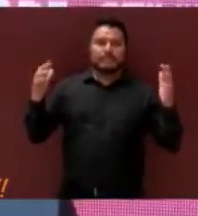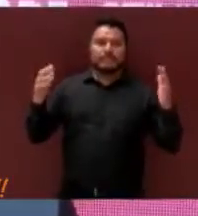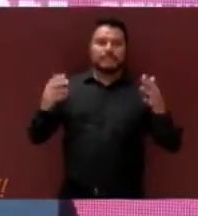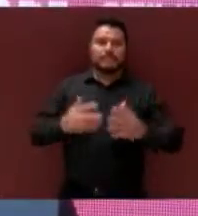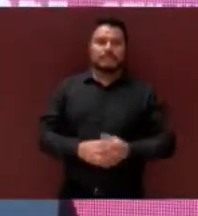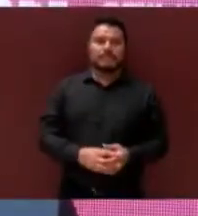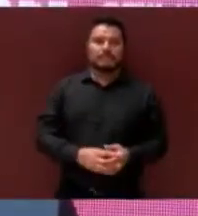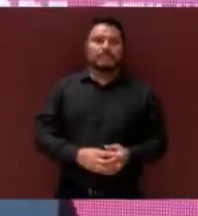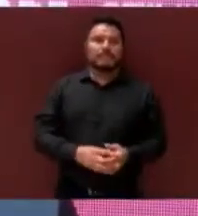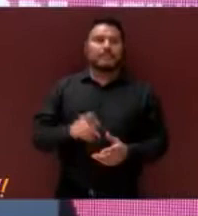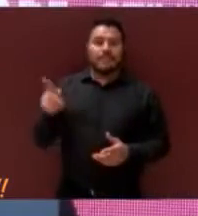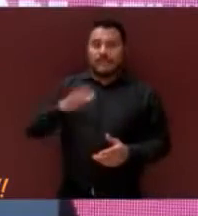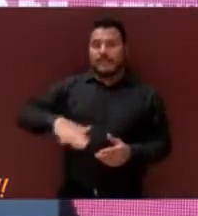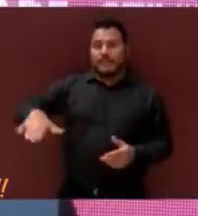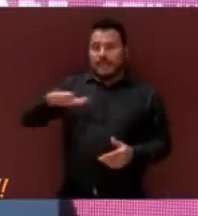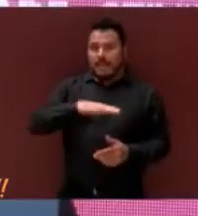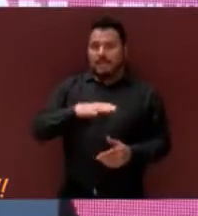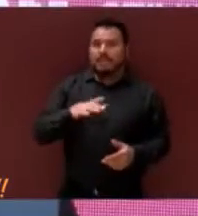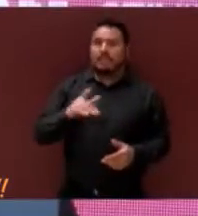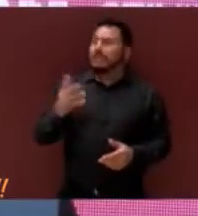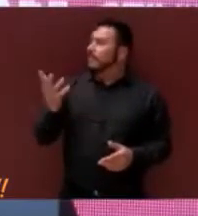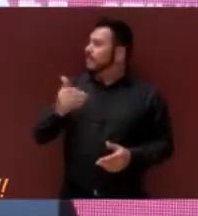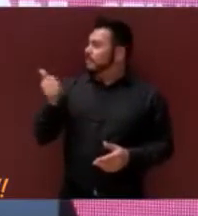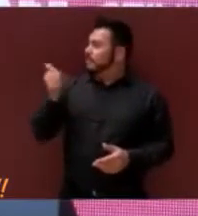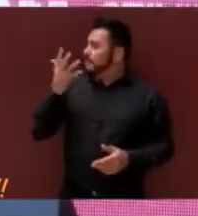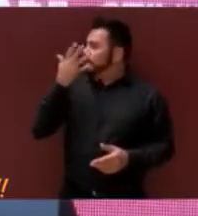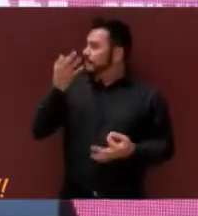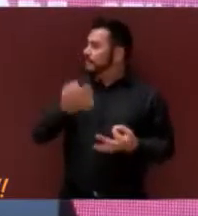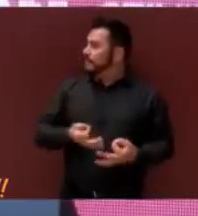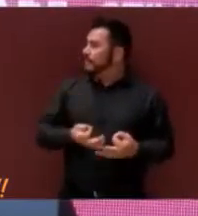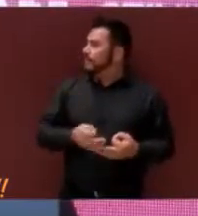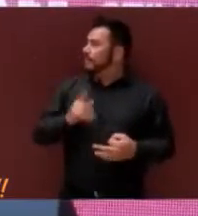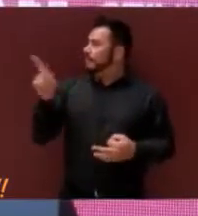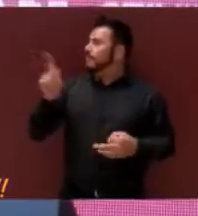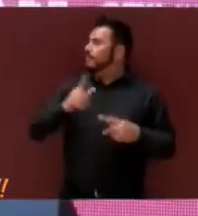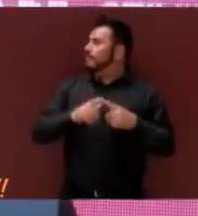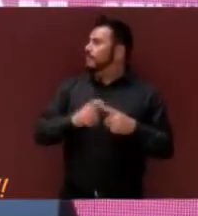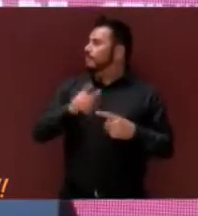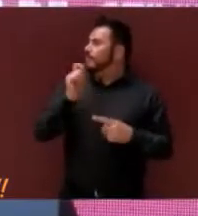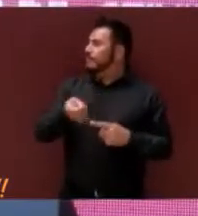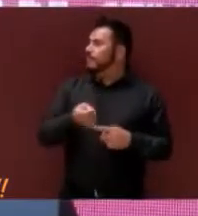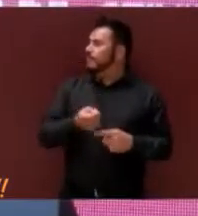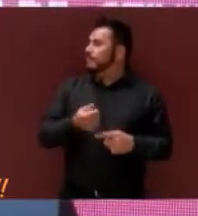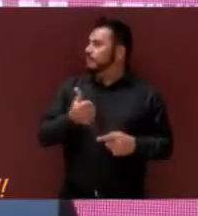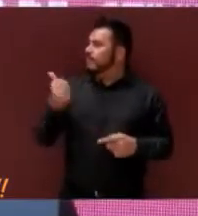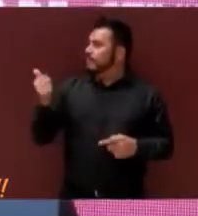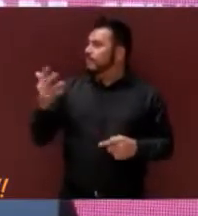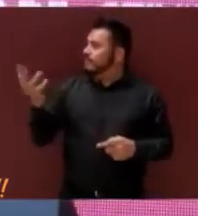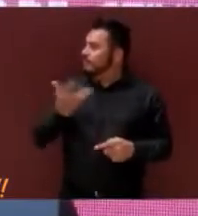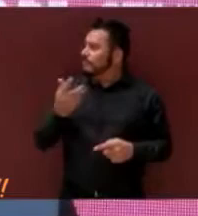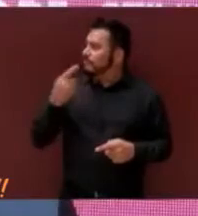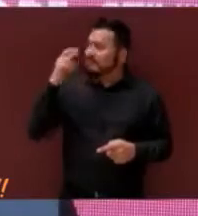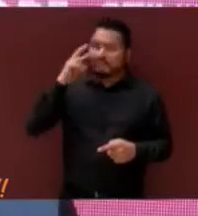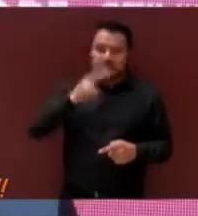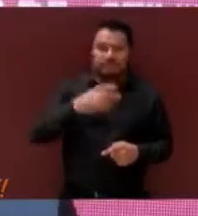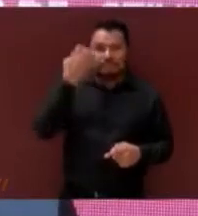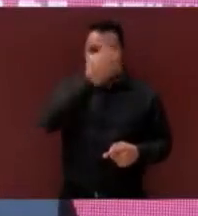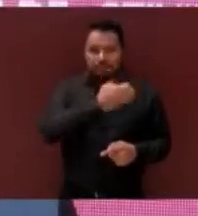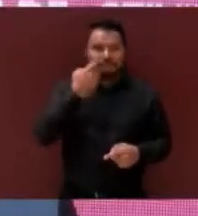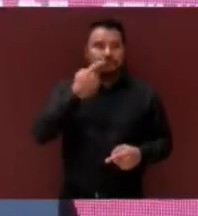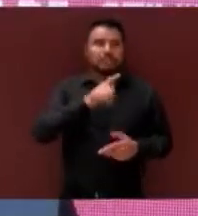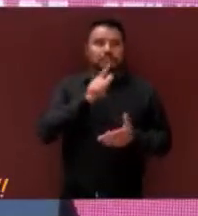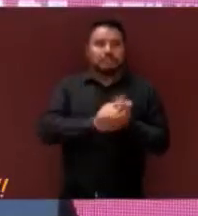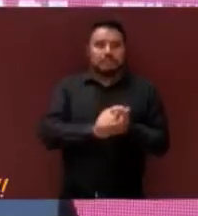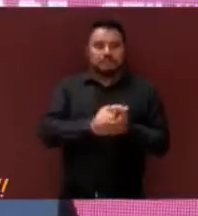Es el área que lleva a compleja tarea. Lleva a la compleja tarea de revisar y analizar y estudiar las leyes